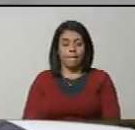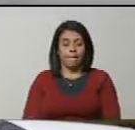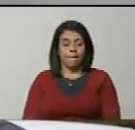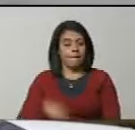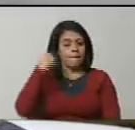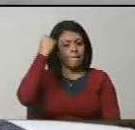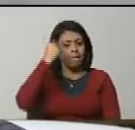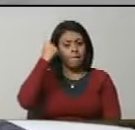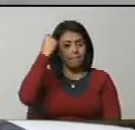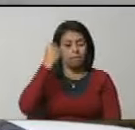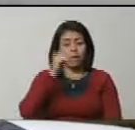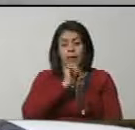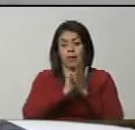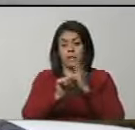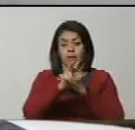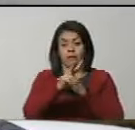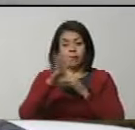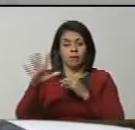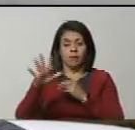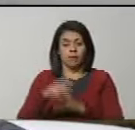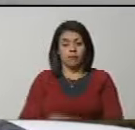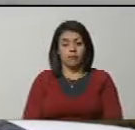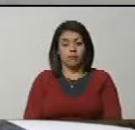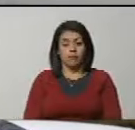En consideración, el artículo 25.